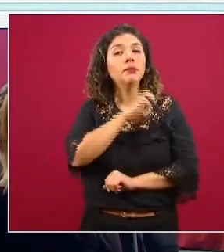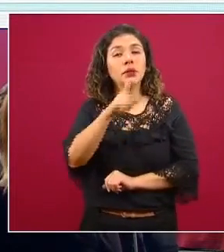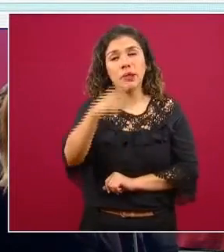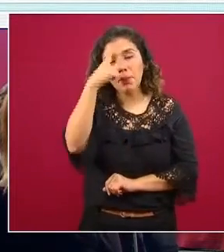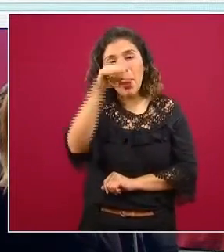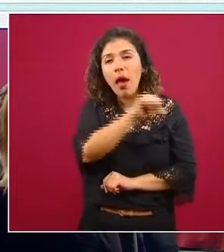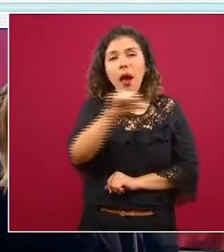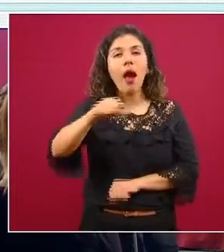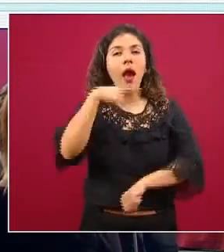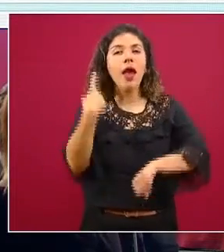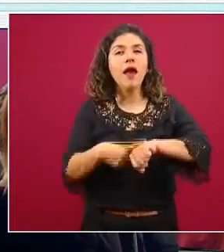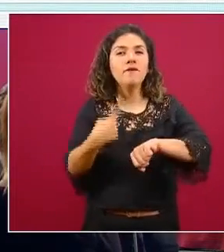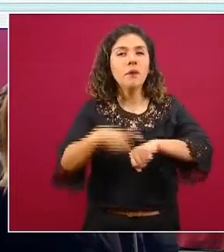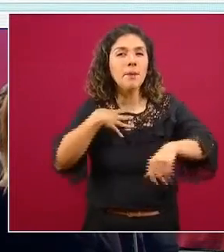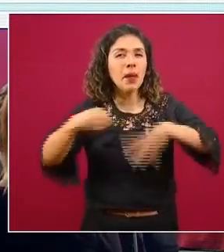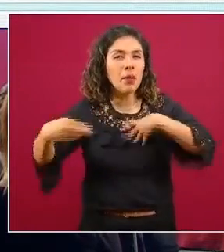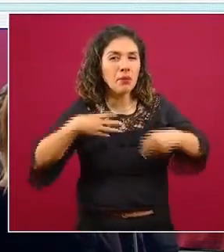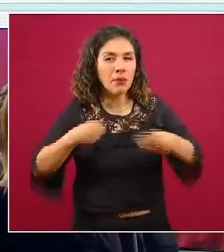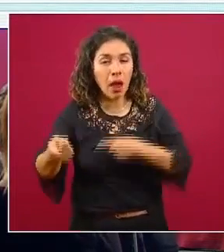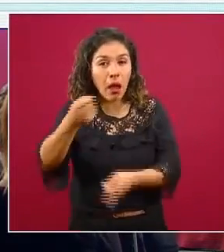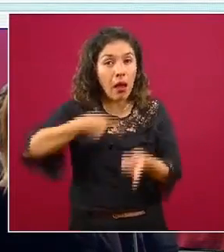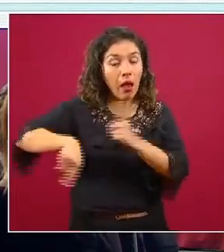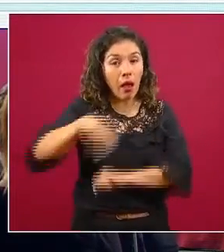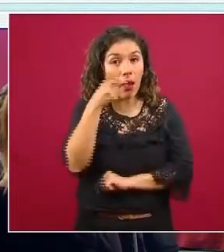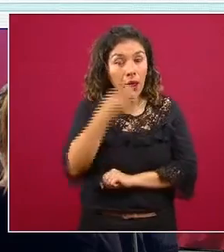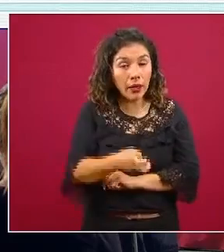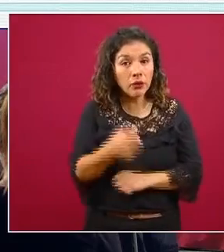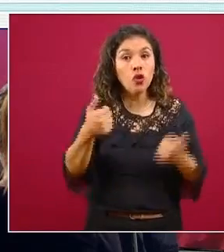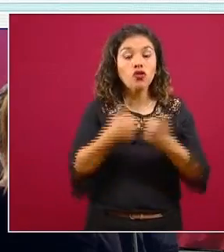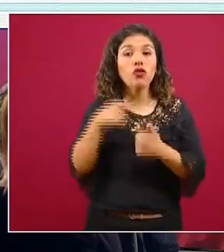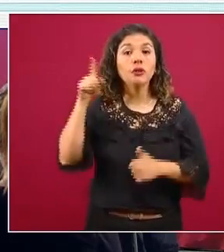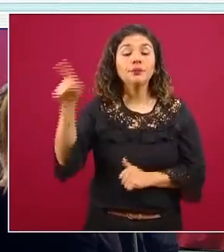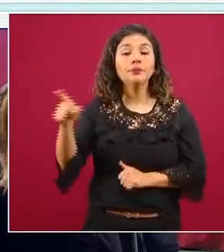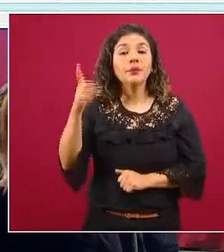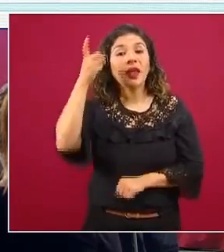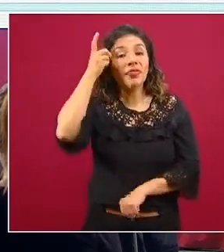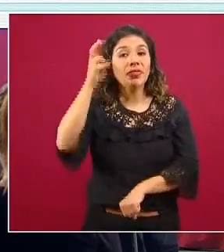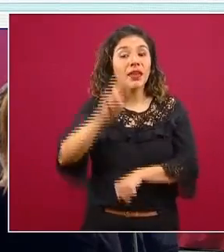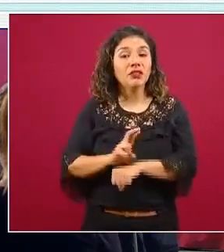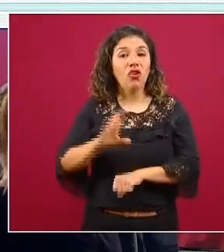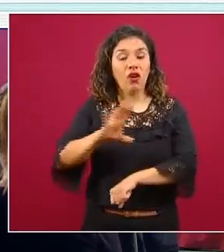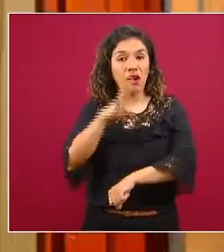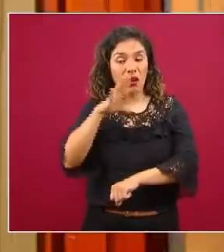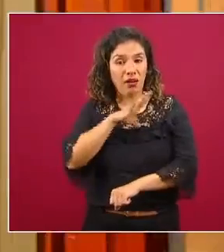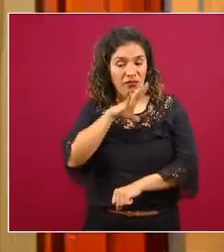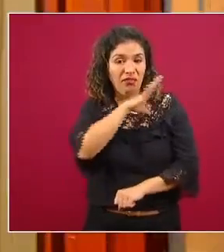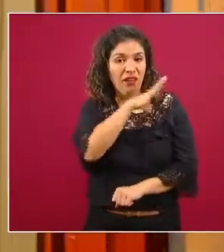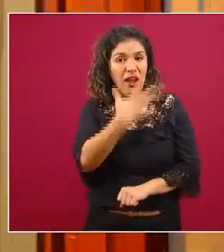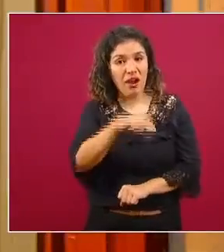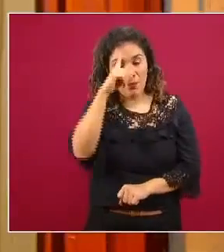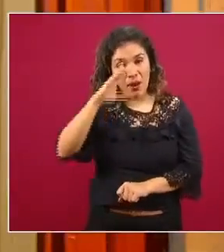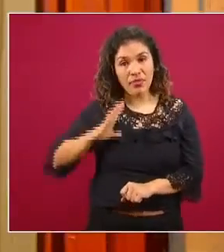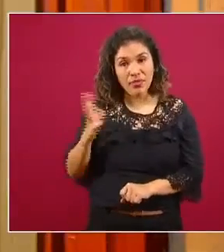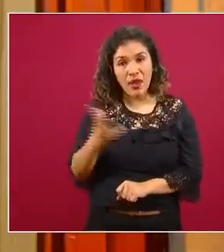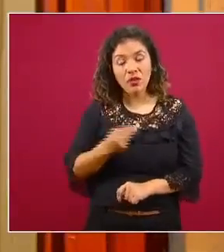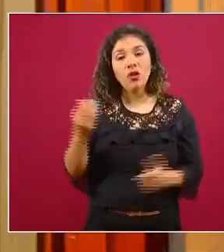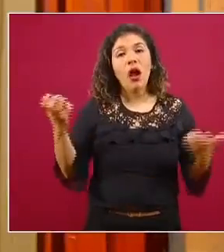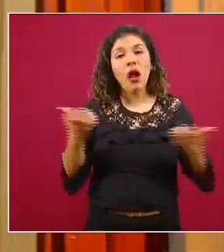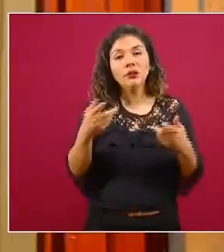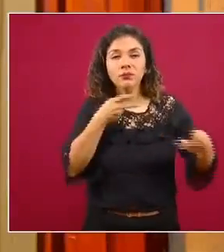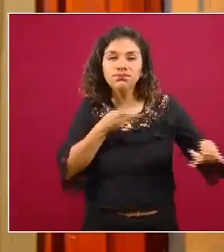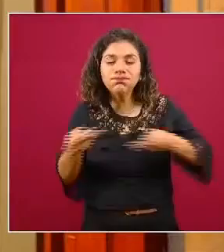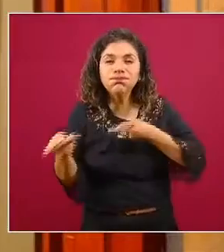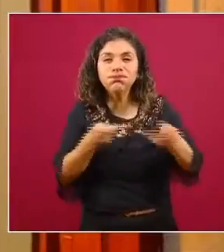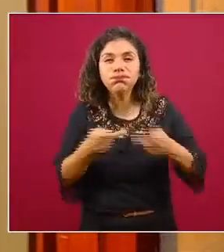aquellas enfermedades de vigilancia epidemiológica donde la Dirección General de Epidemiología hace todo un ejercicio con los